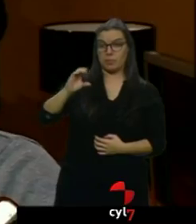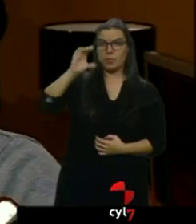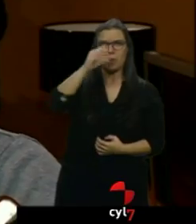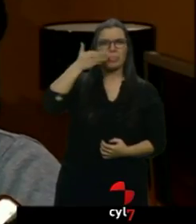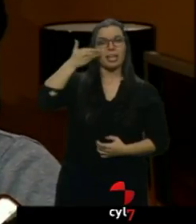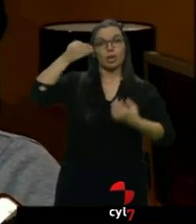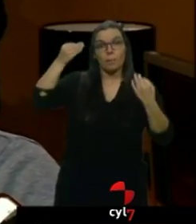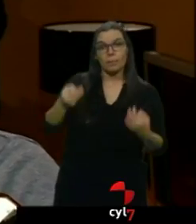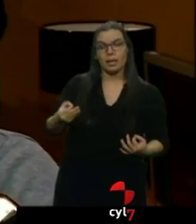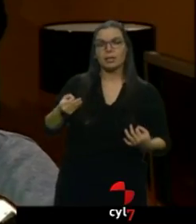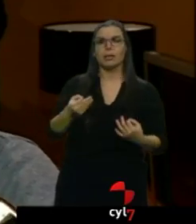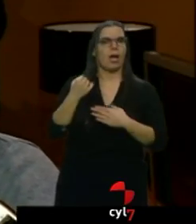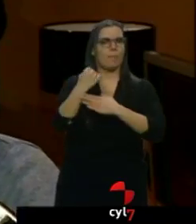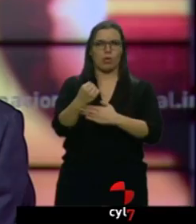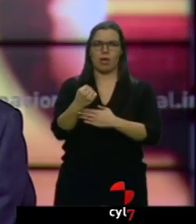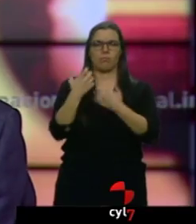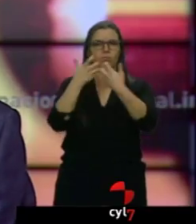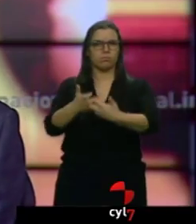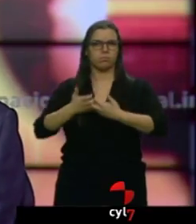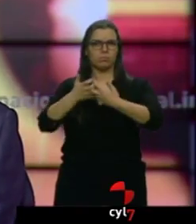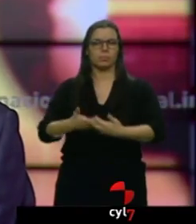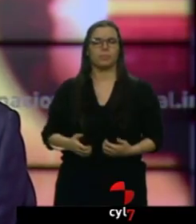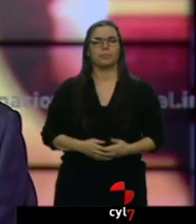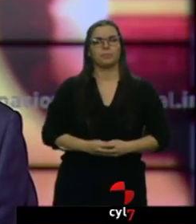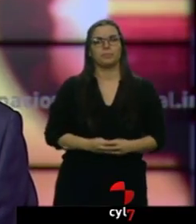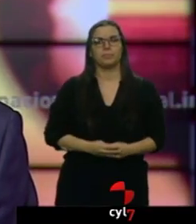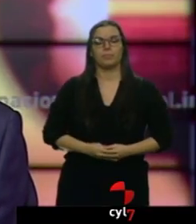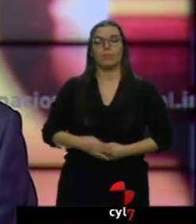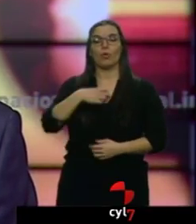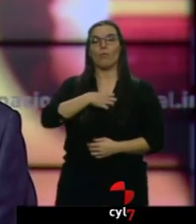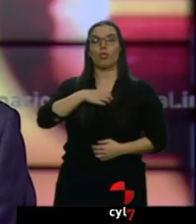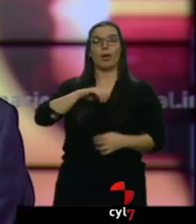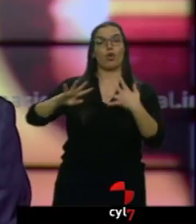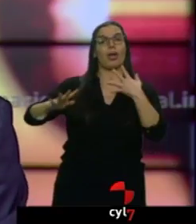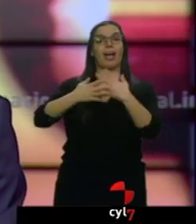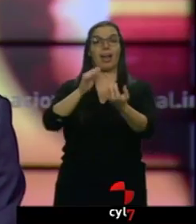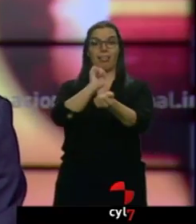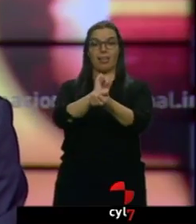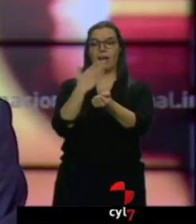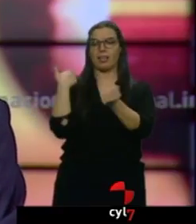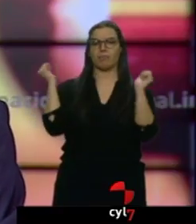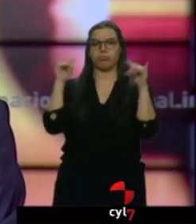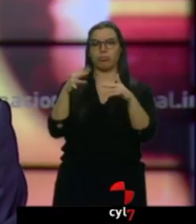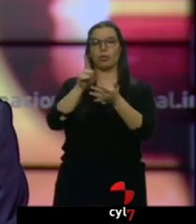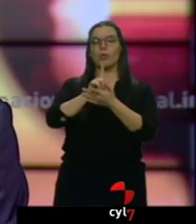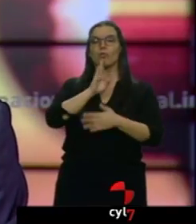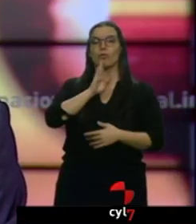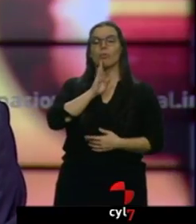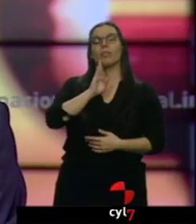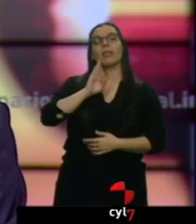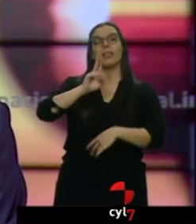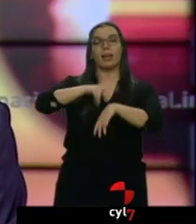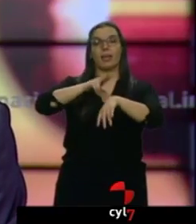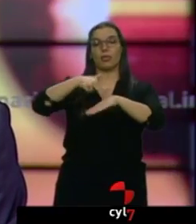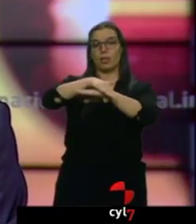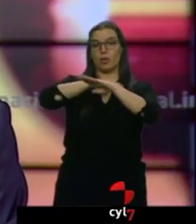dignas, vamos a pelearnos. Los funcionarios de prisiones se volvieron a concentrar ayer, esta vez ante la delegación del Gobierno de Castilla